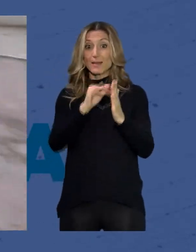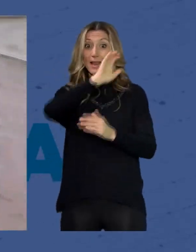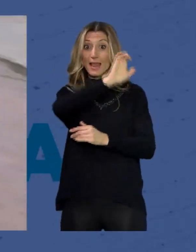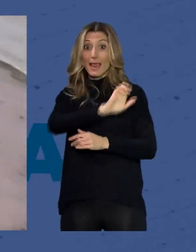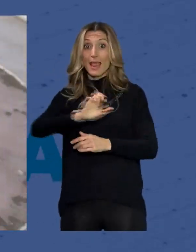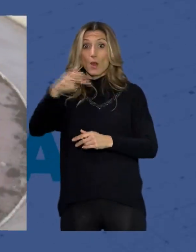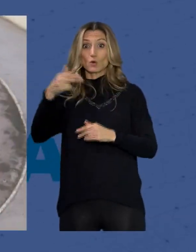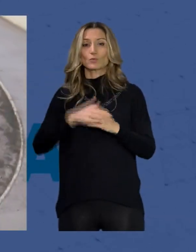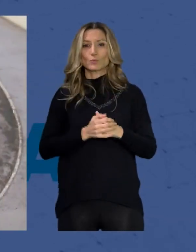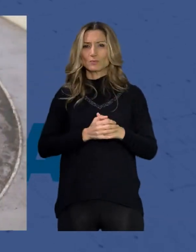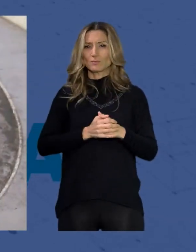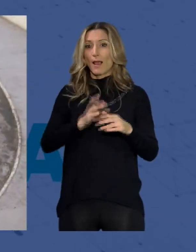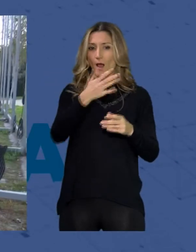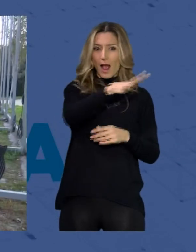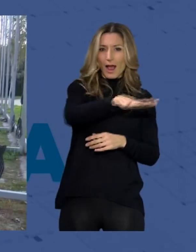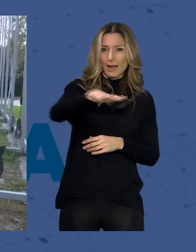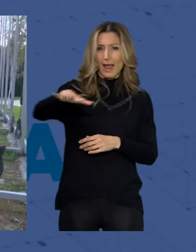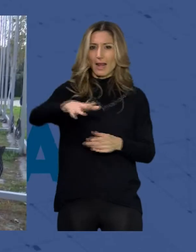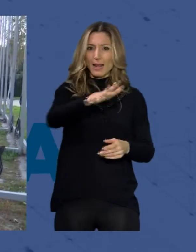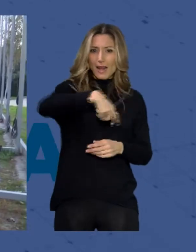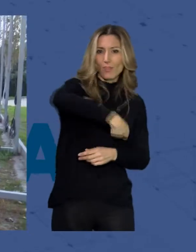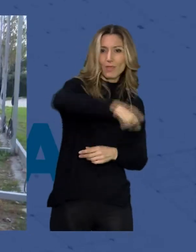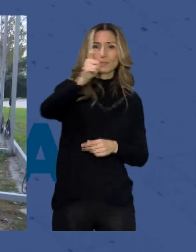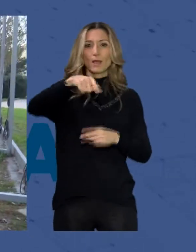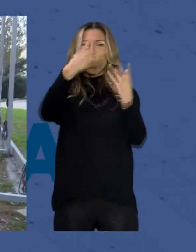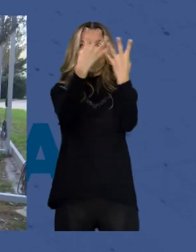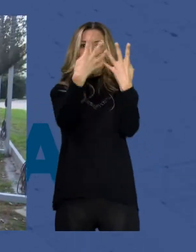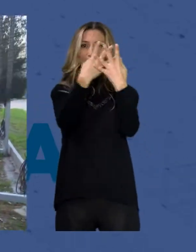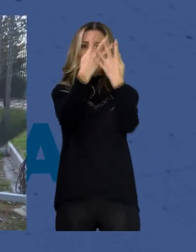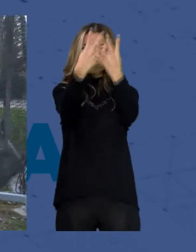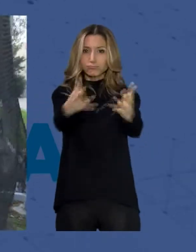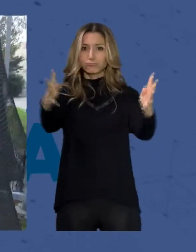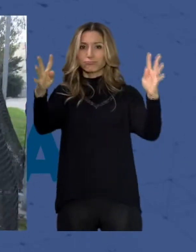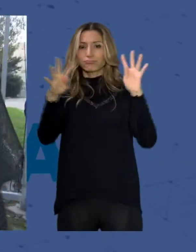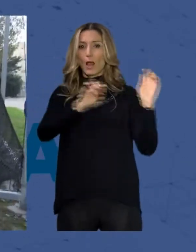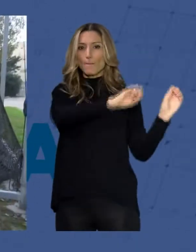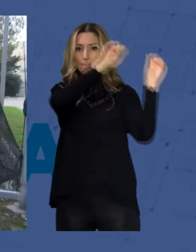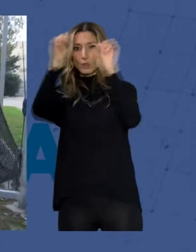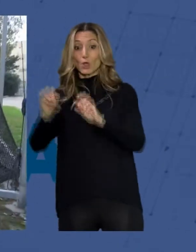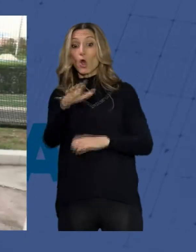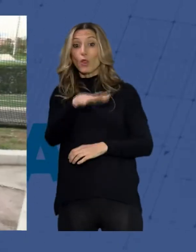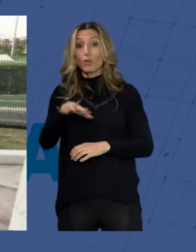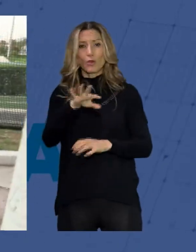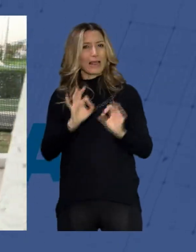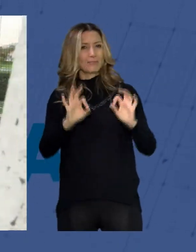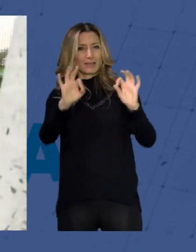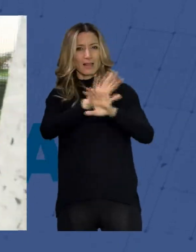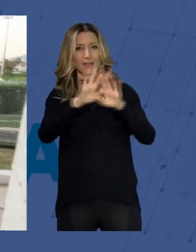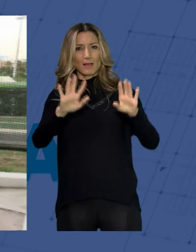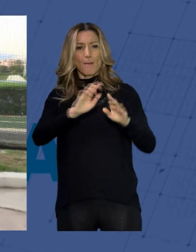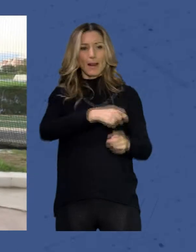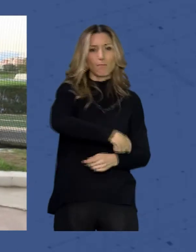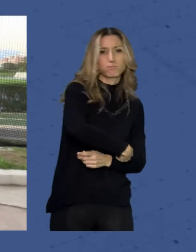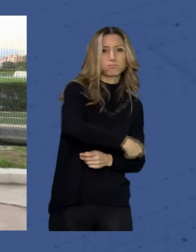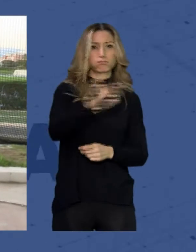varias áreas de lanzamientos y una red de protección y es una zona como estamos viendo solo y específicamente para las disciplinas de lanzamiento